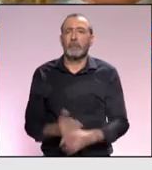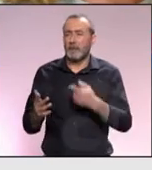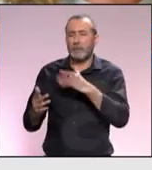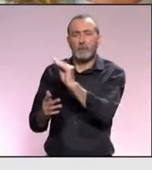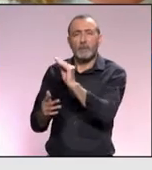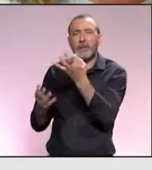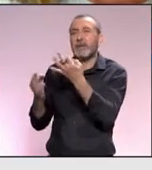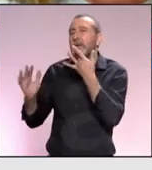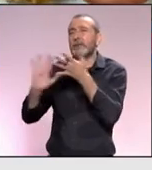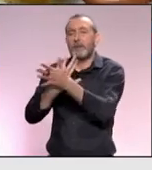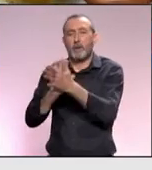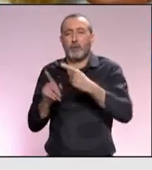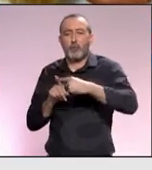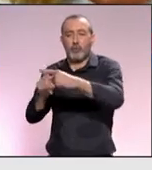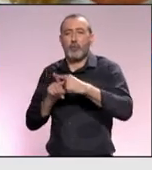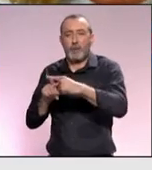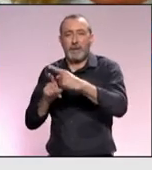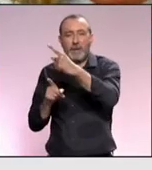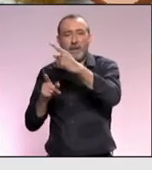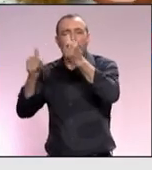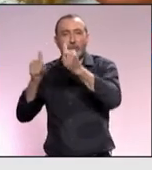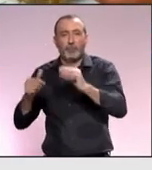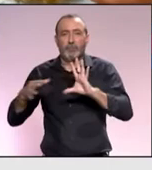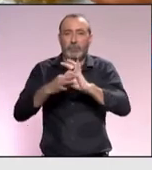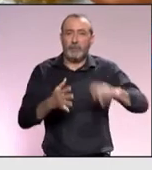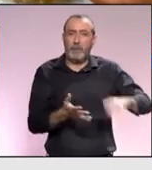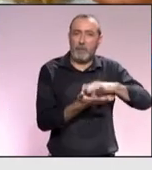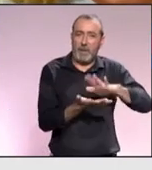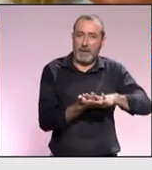¿Qué significa para vosotros compartir este título con Málaga?